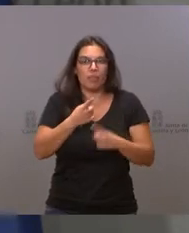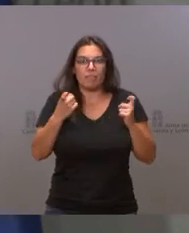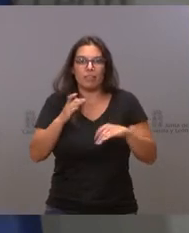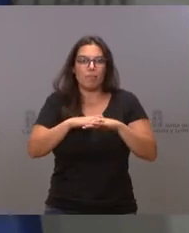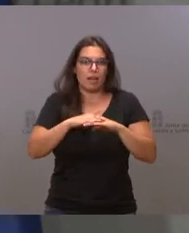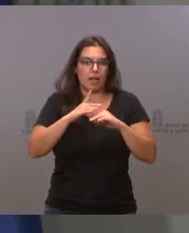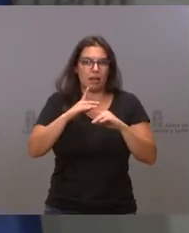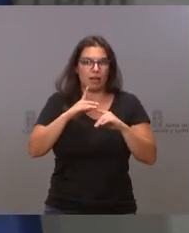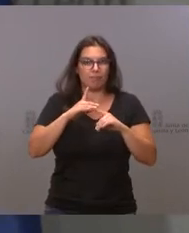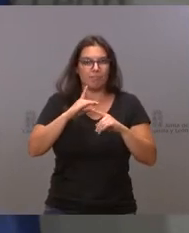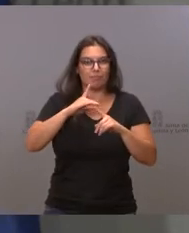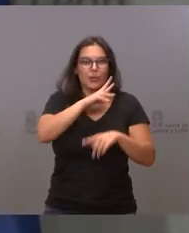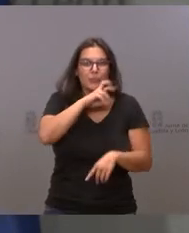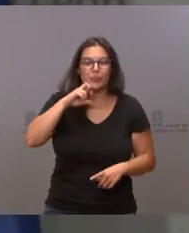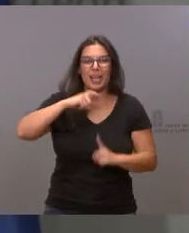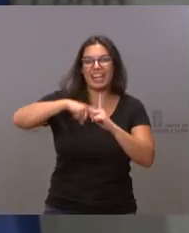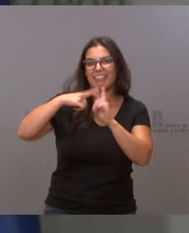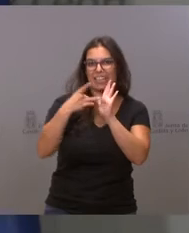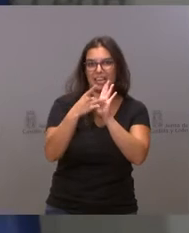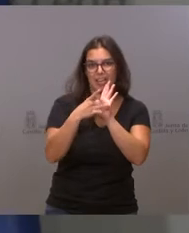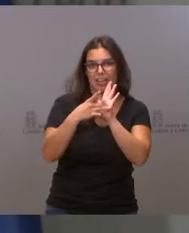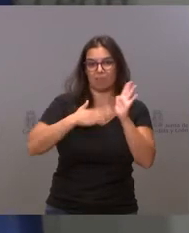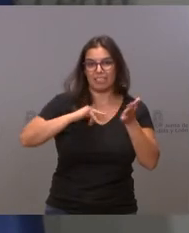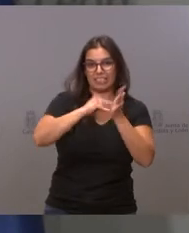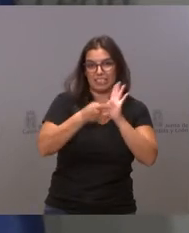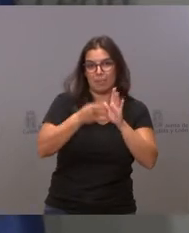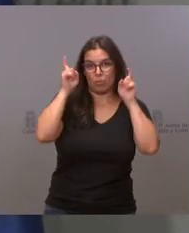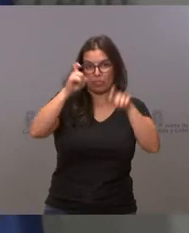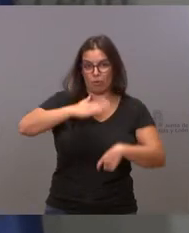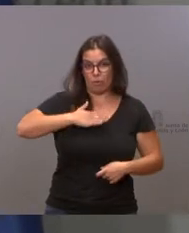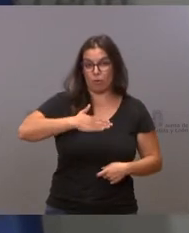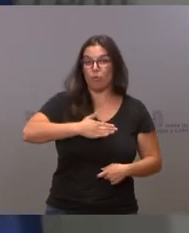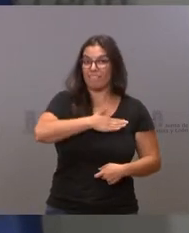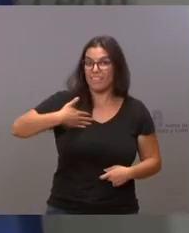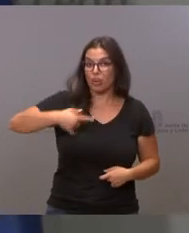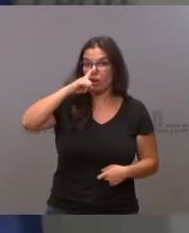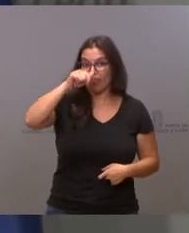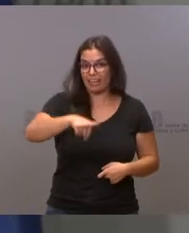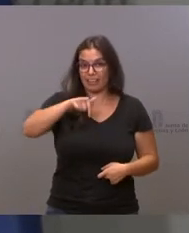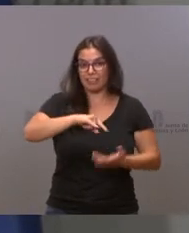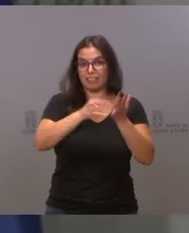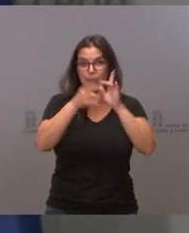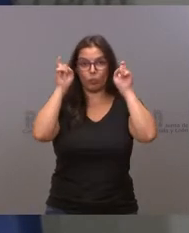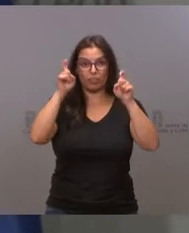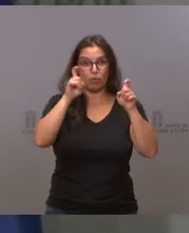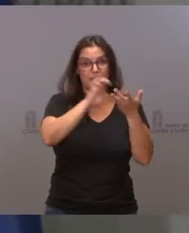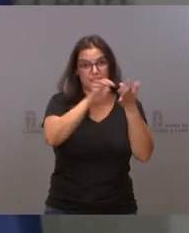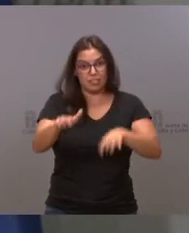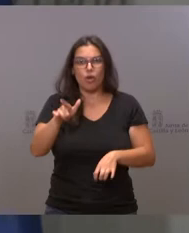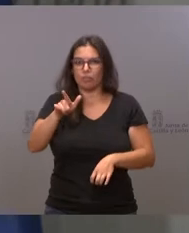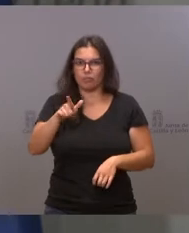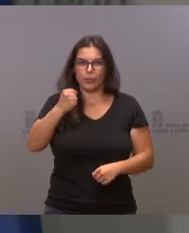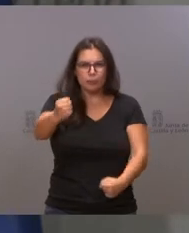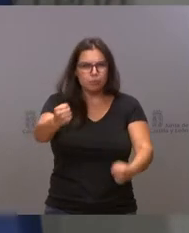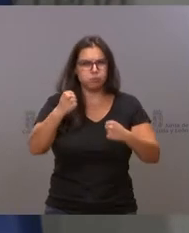el nivel de calidad de nuestro sistema educativo. Quiero recordar que el sistema educativo de esta comunidad es uno de los más